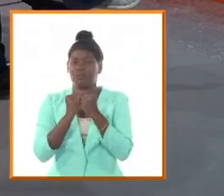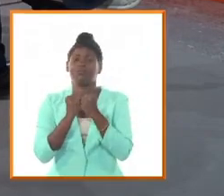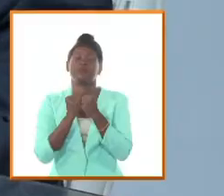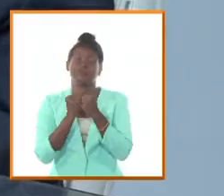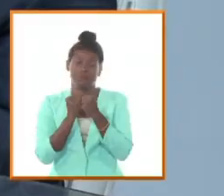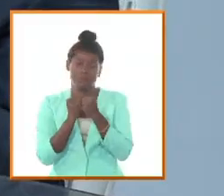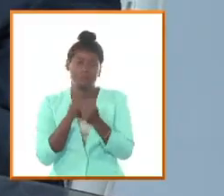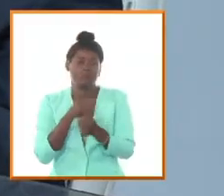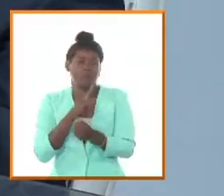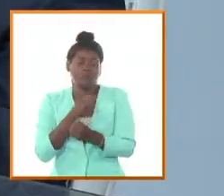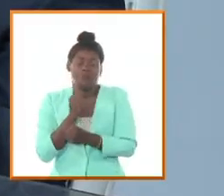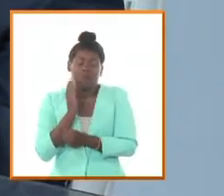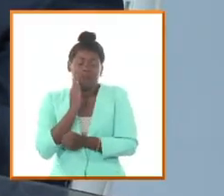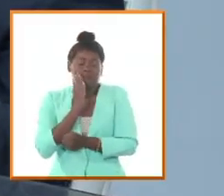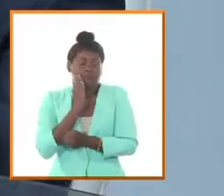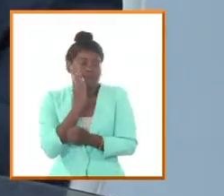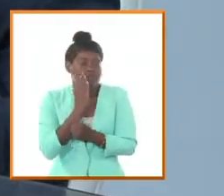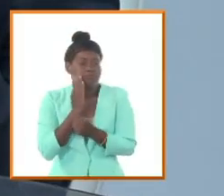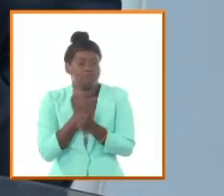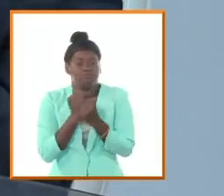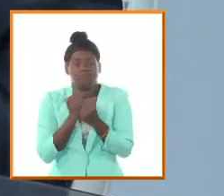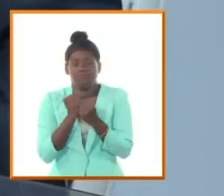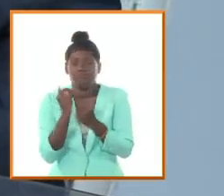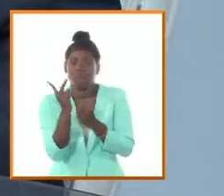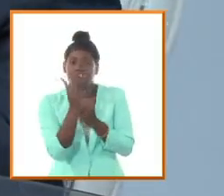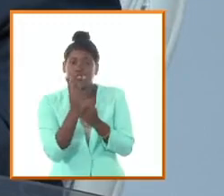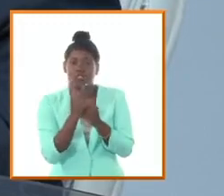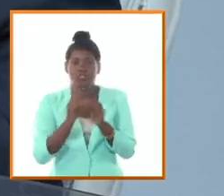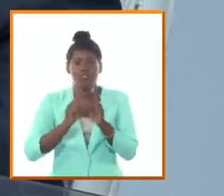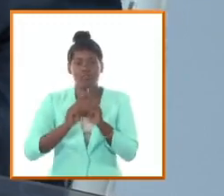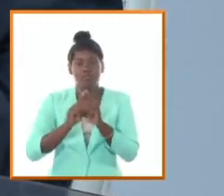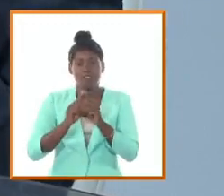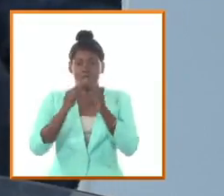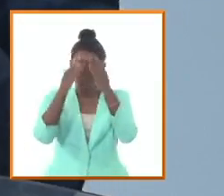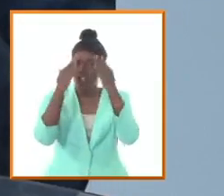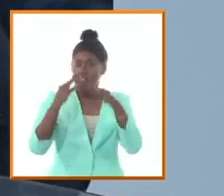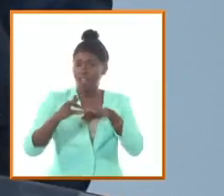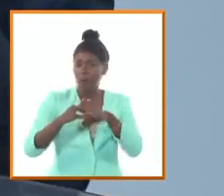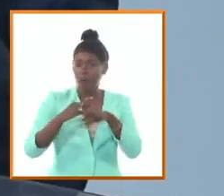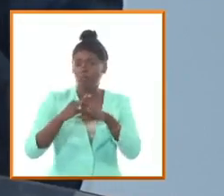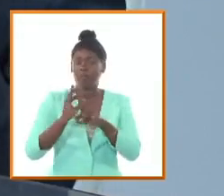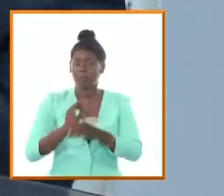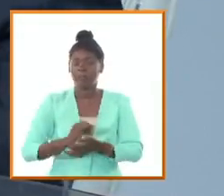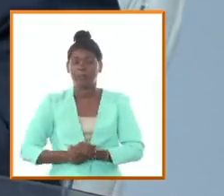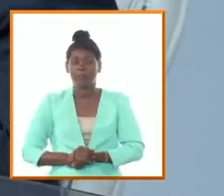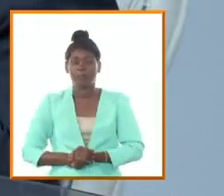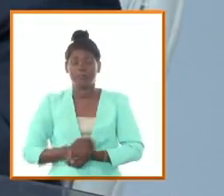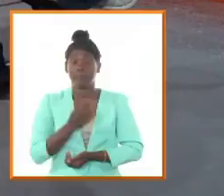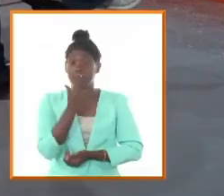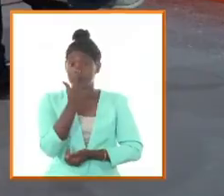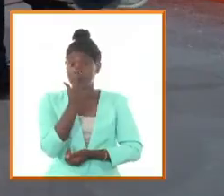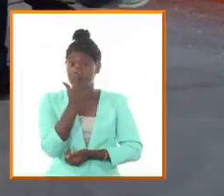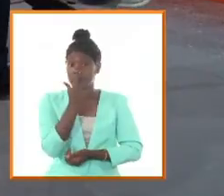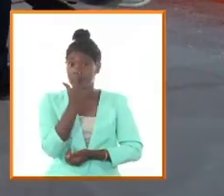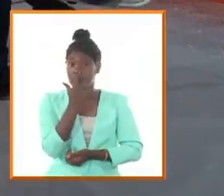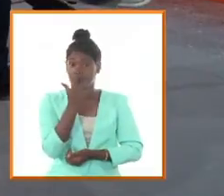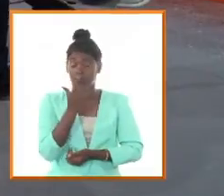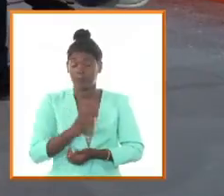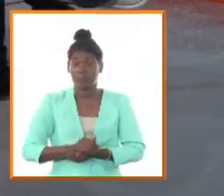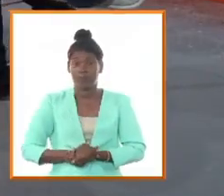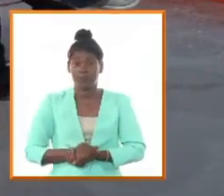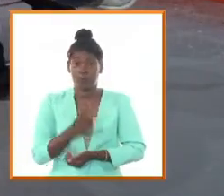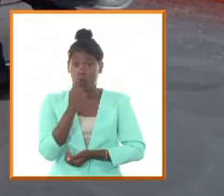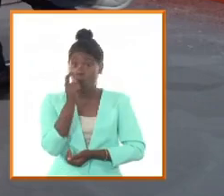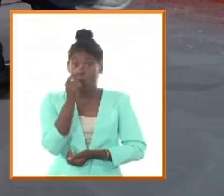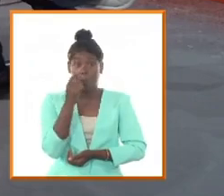profundo y verdadero que unió a esas dos criaturas extraordinarias un ser humano tremendo que también dejó